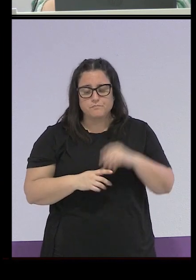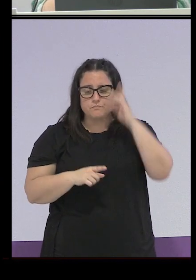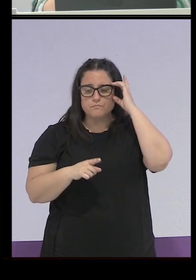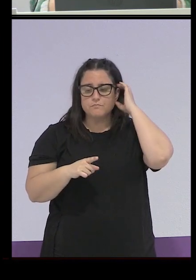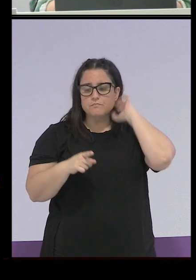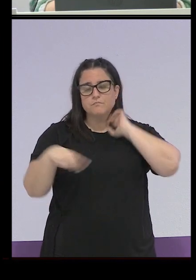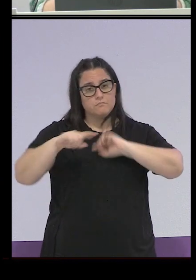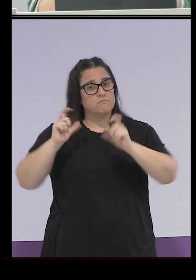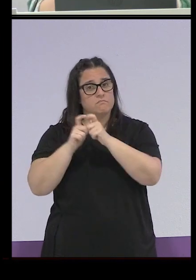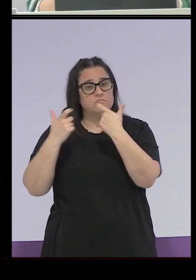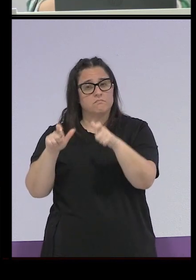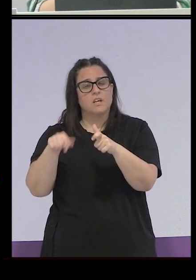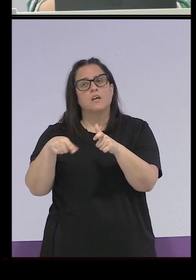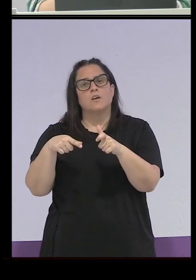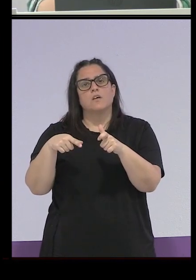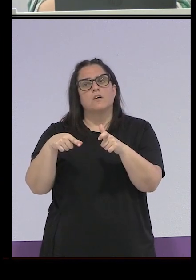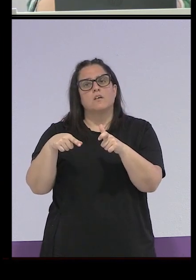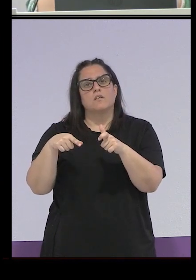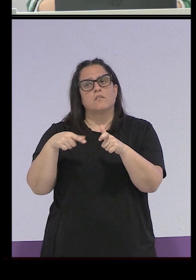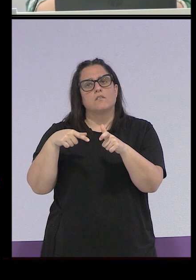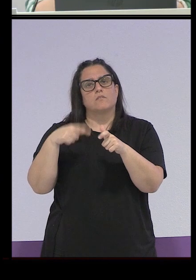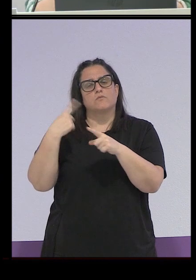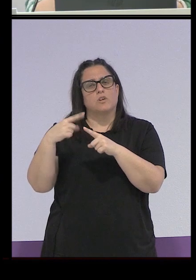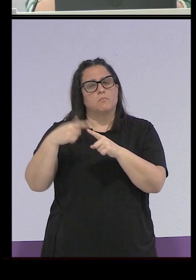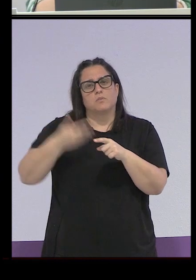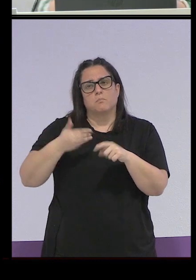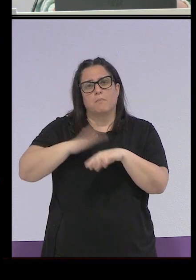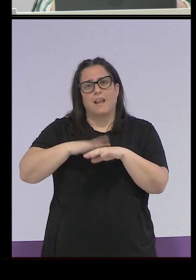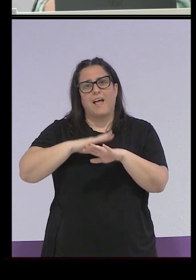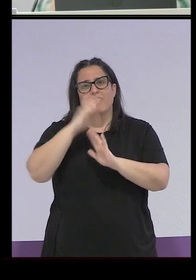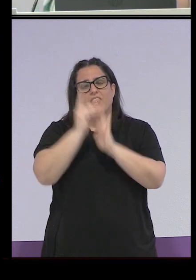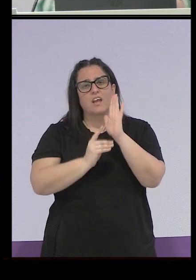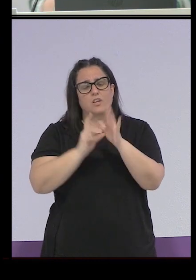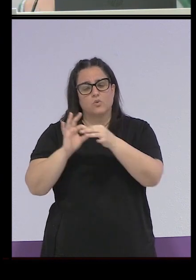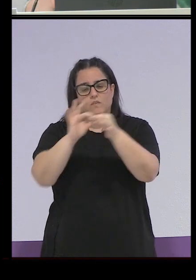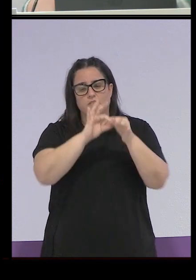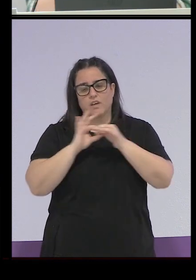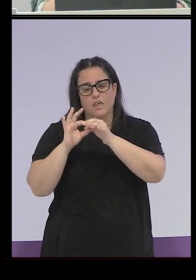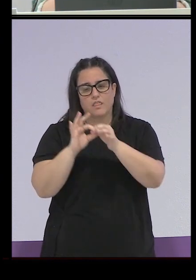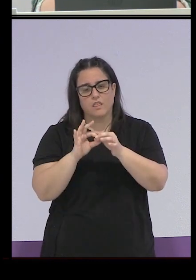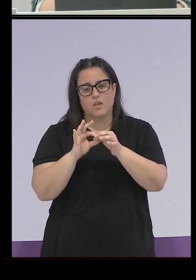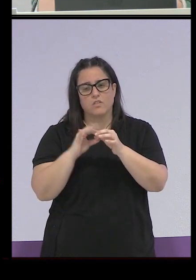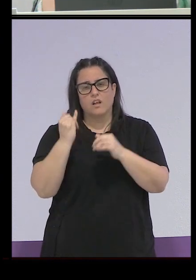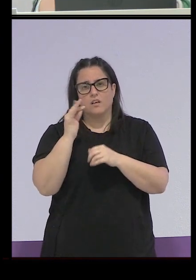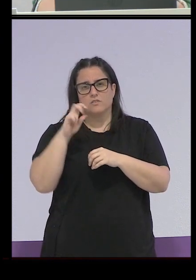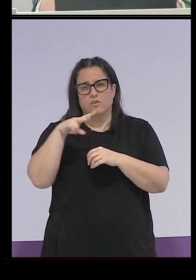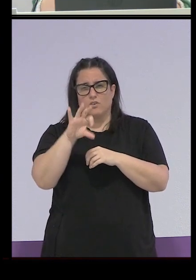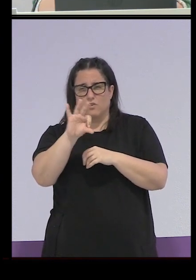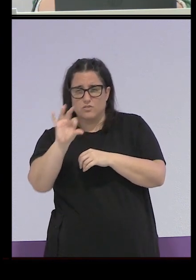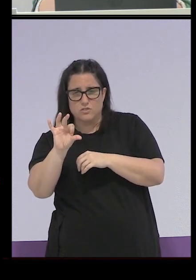elemento imprescindible, y aquí no me puedo detener, pero es muy interesante, en el decreto de unificación de la falange de las FET y de las Jones en el 37,